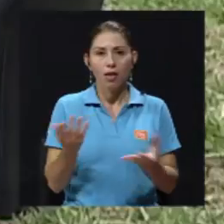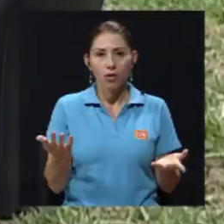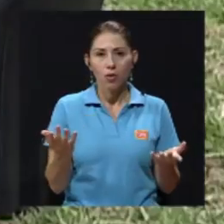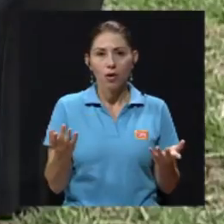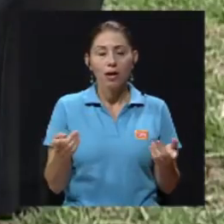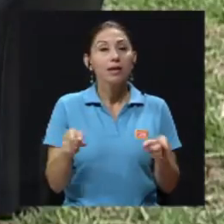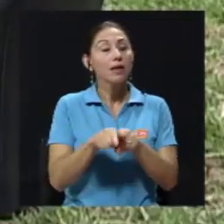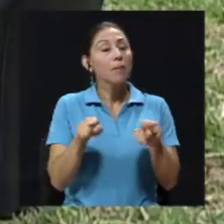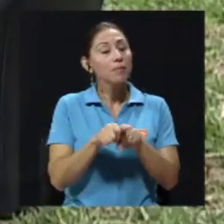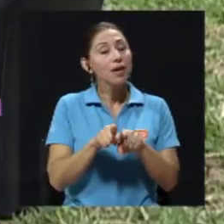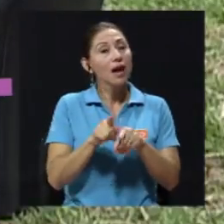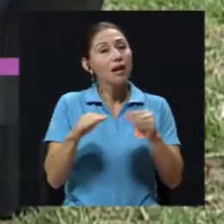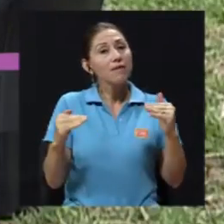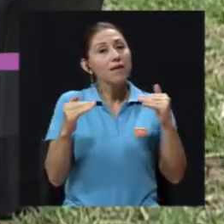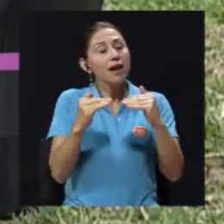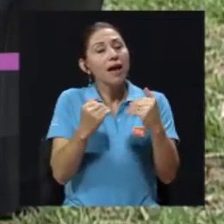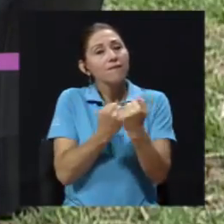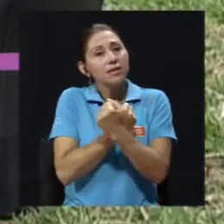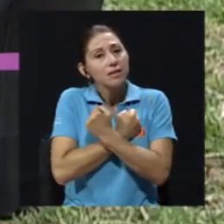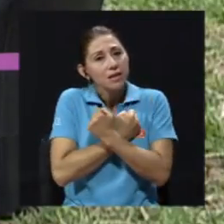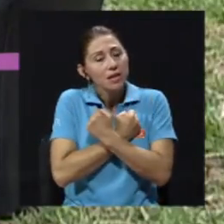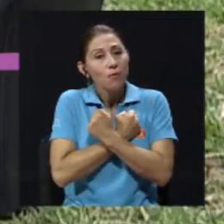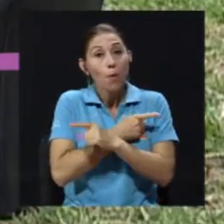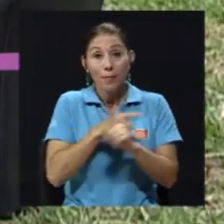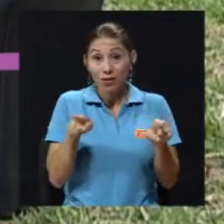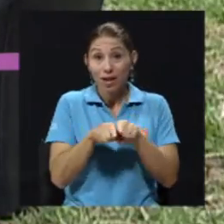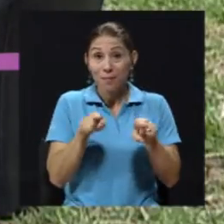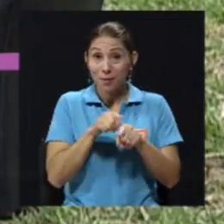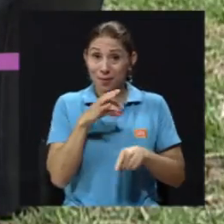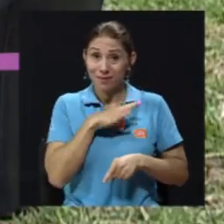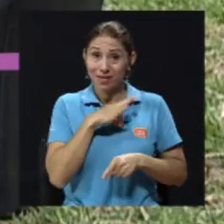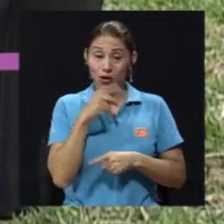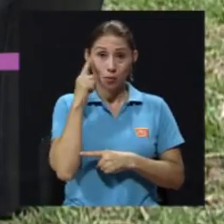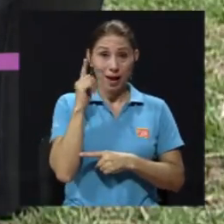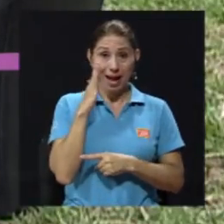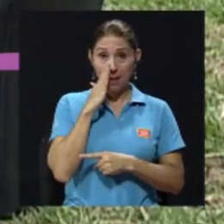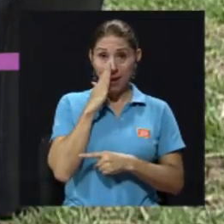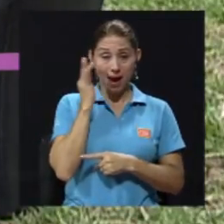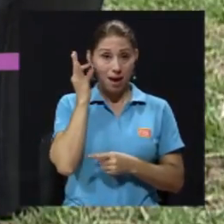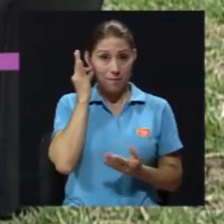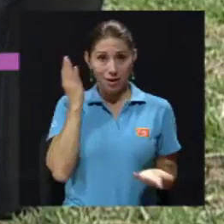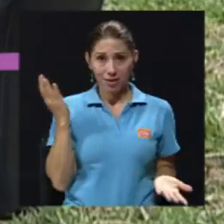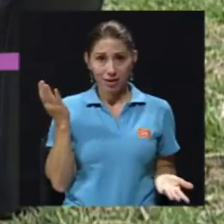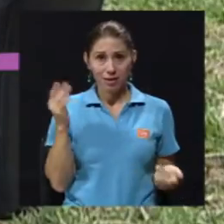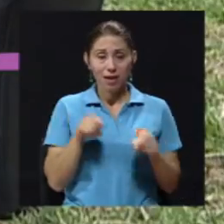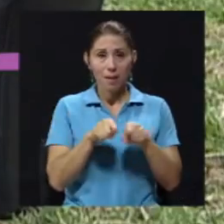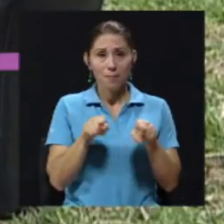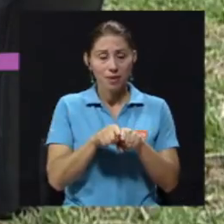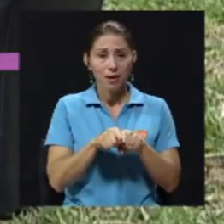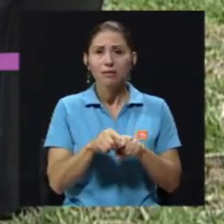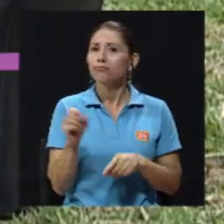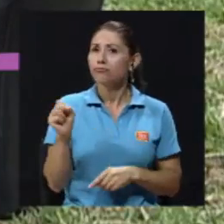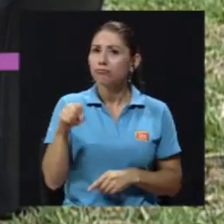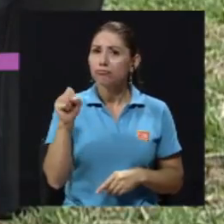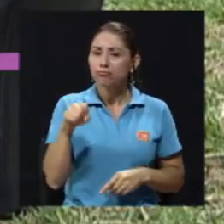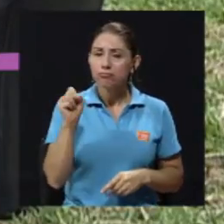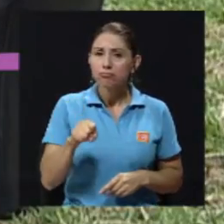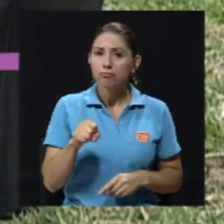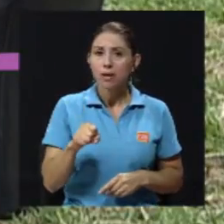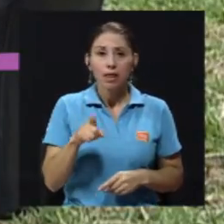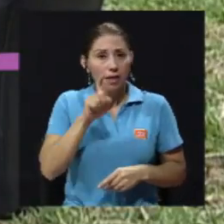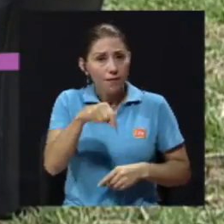hasta el plano más afectivo, el apego y todo eso, pero también hay beneficios para la madre que no podemos dejar de mencionar, porque